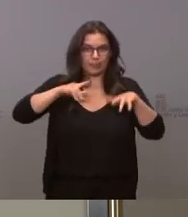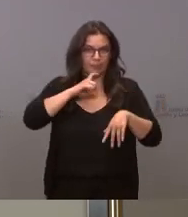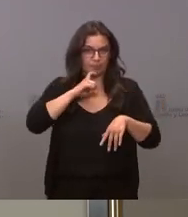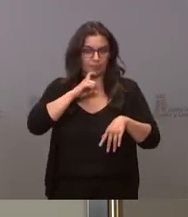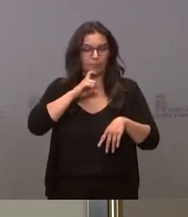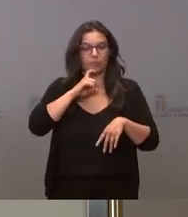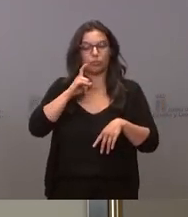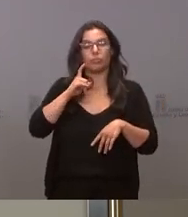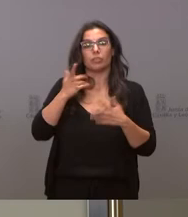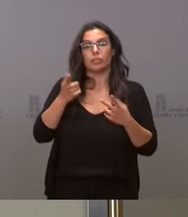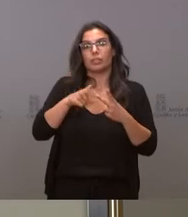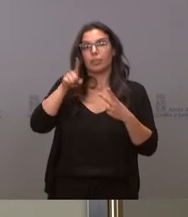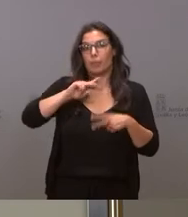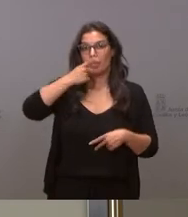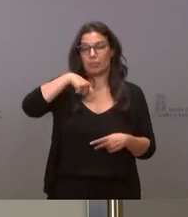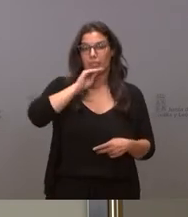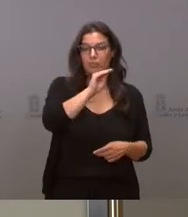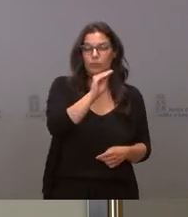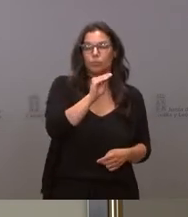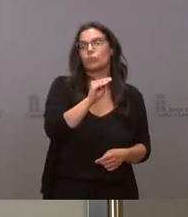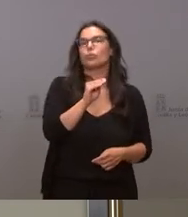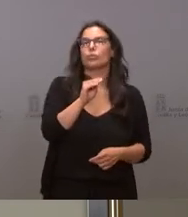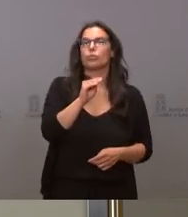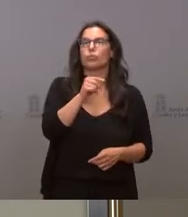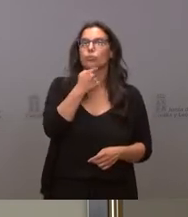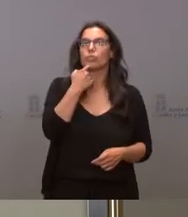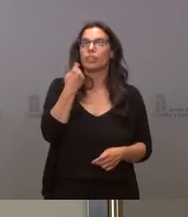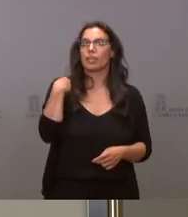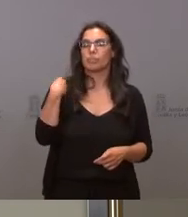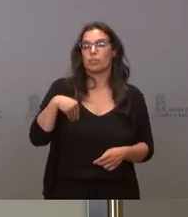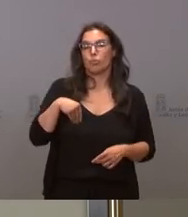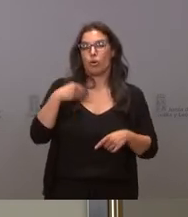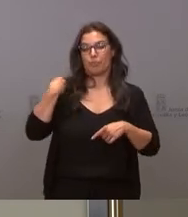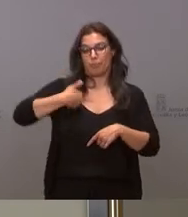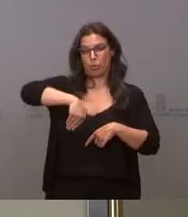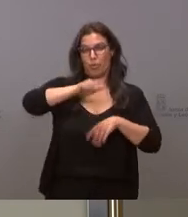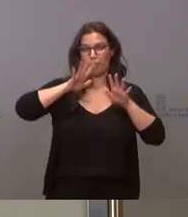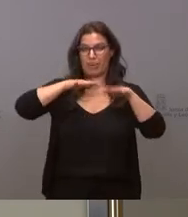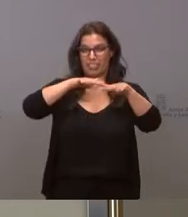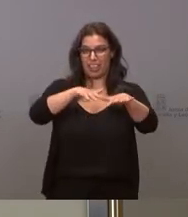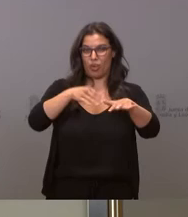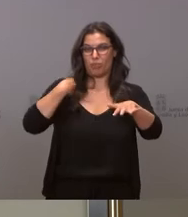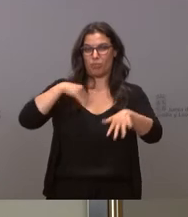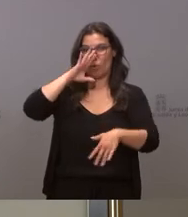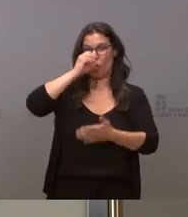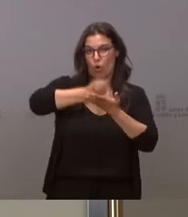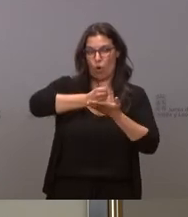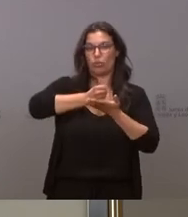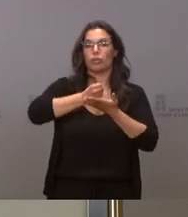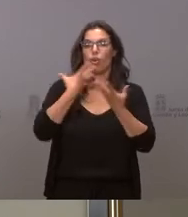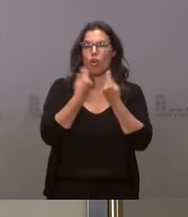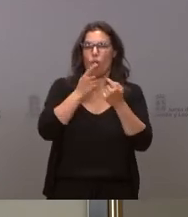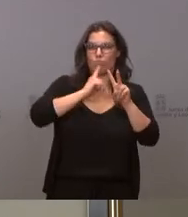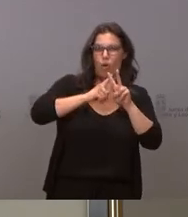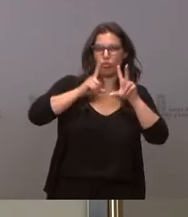luego al vicepresidente IGEA quería preguntar ya dijo que la foto de Colón no le preocupaba entiendo por tanto que vaya a acudir la plana mayor de su partido